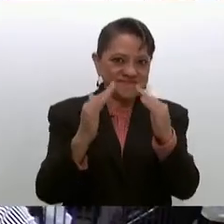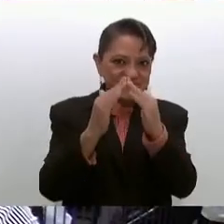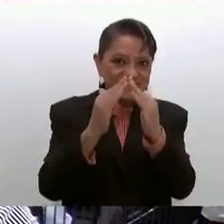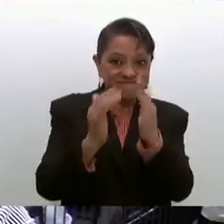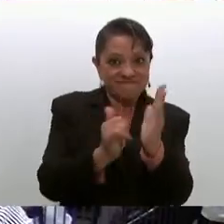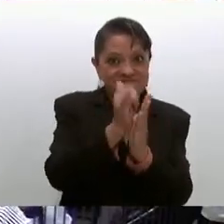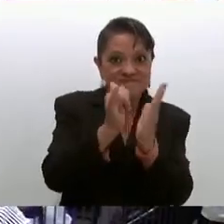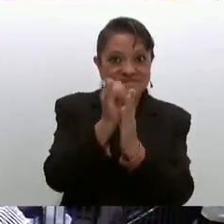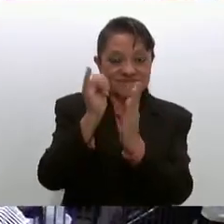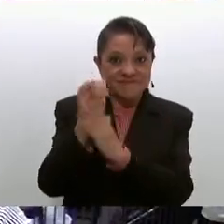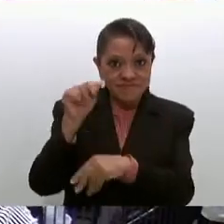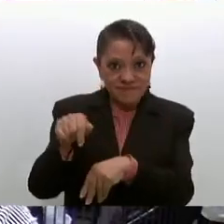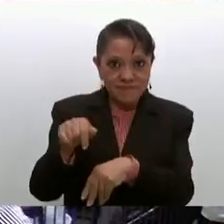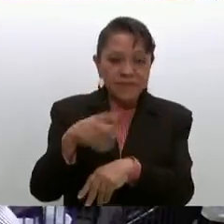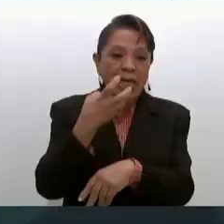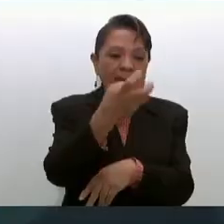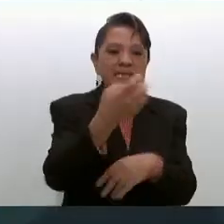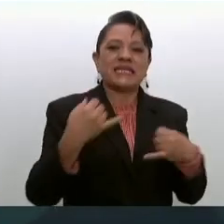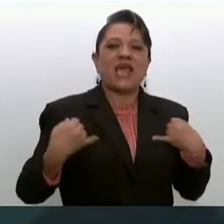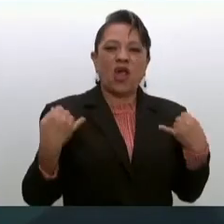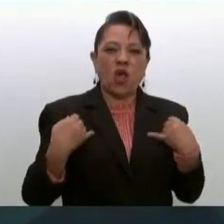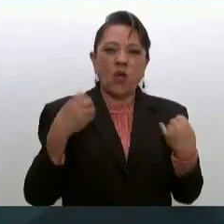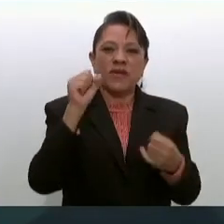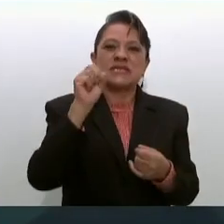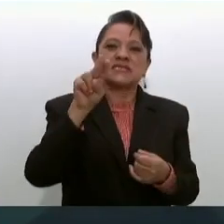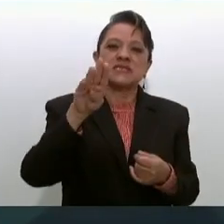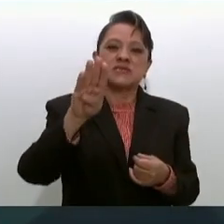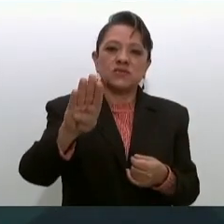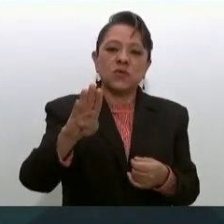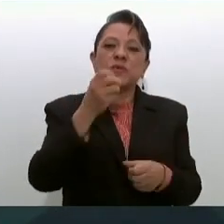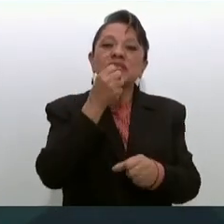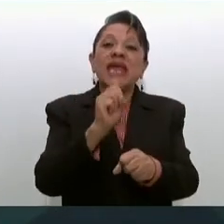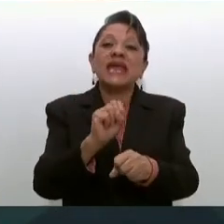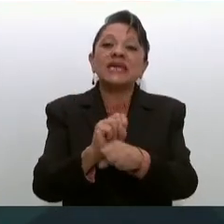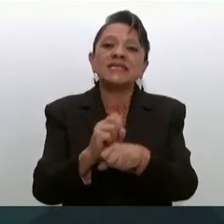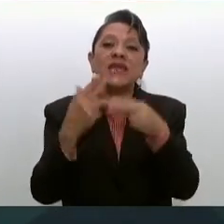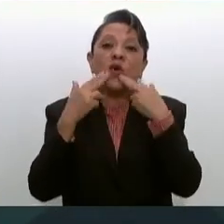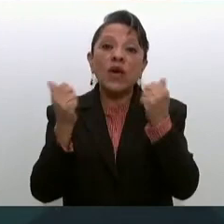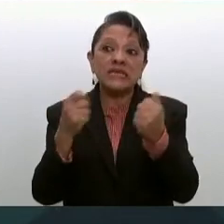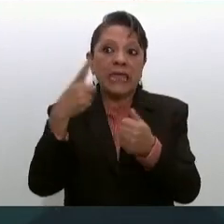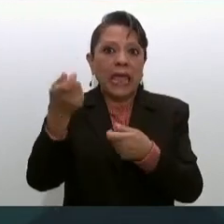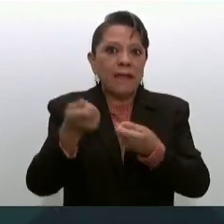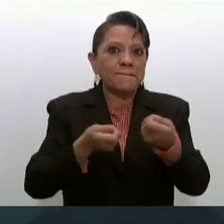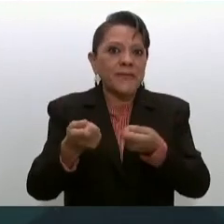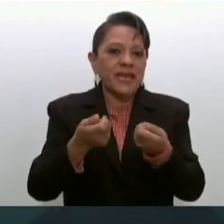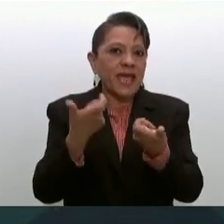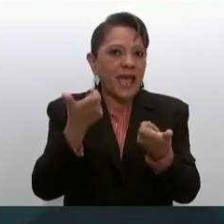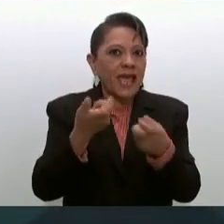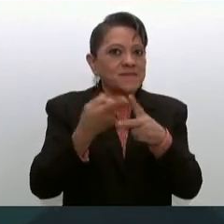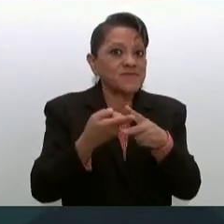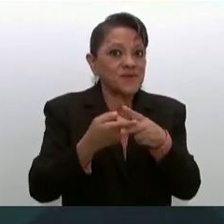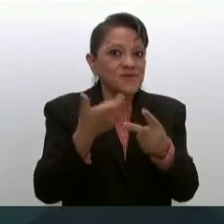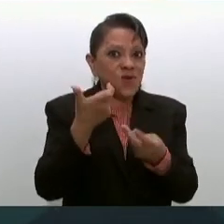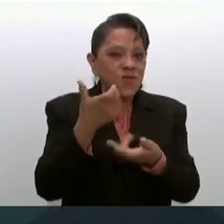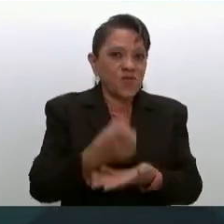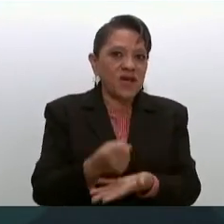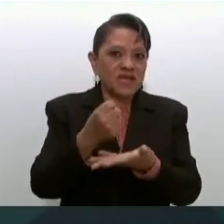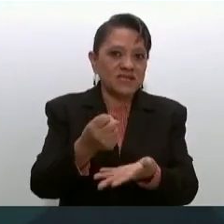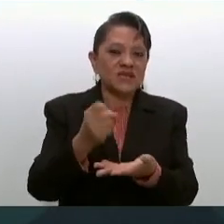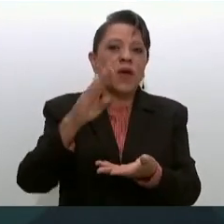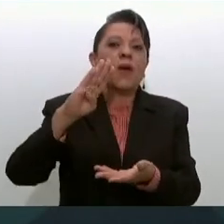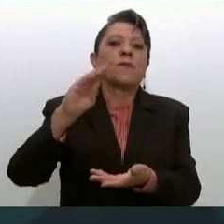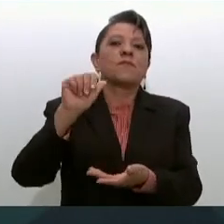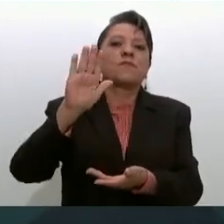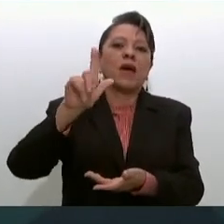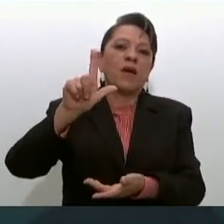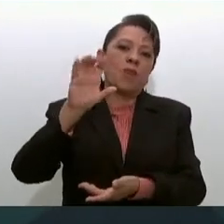de hacienda es el que maneja el presupuesto juan pablo devoto